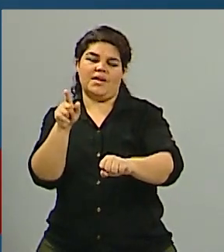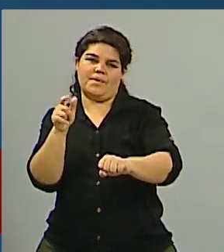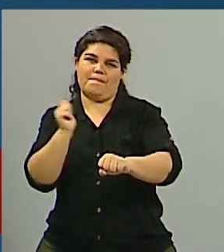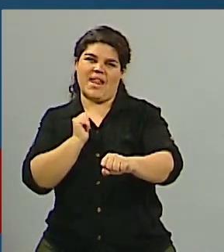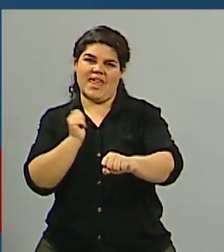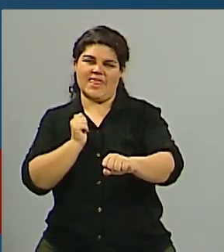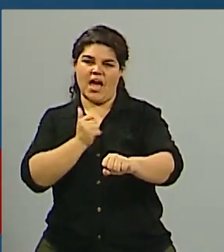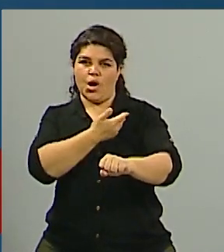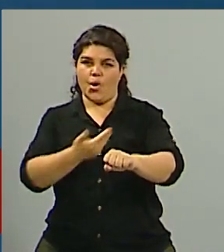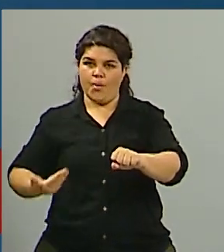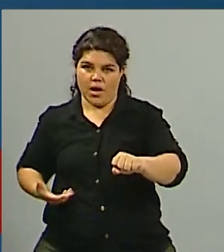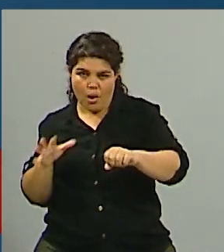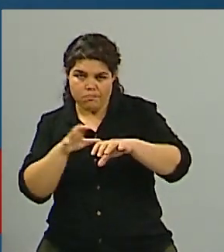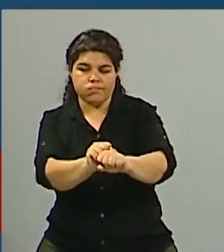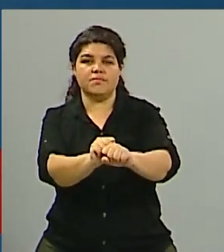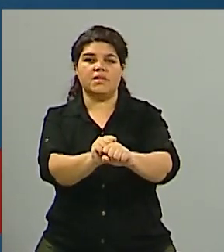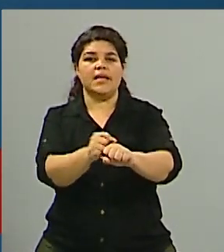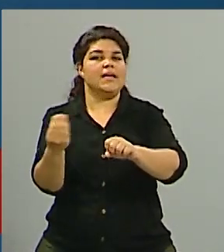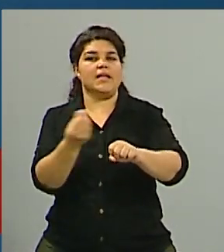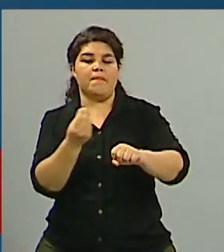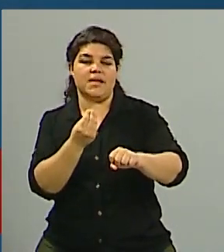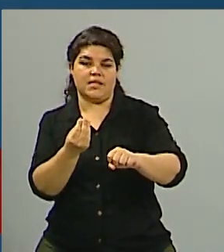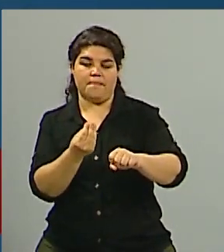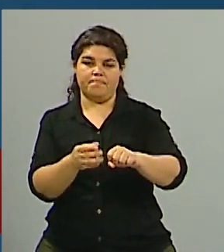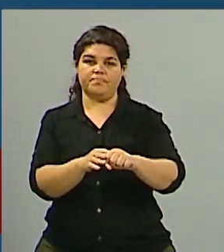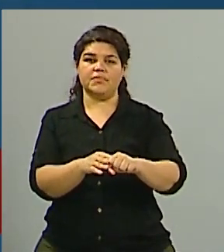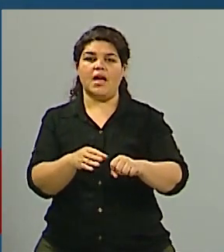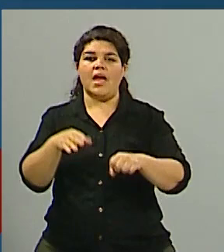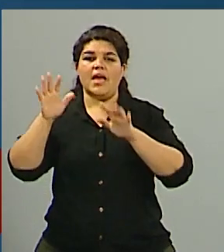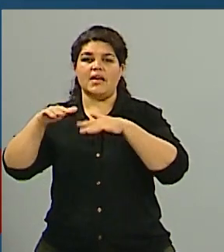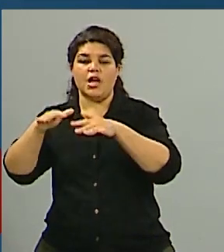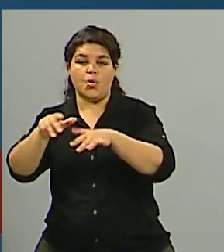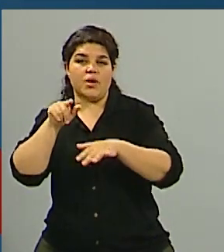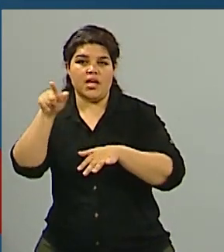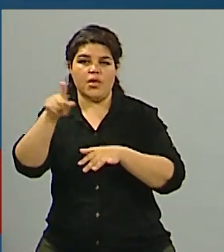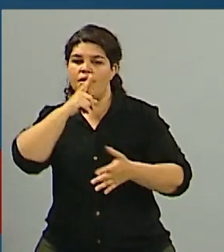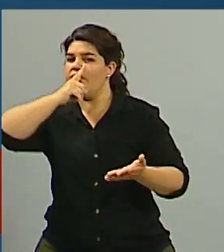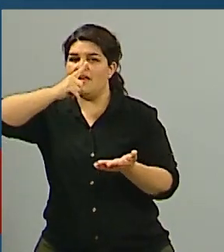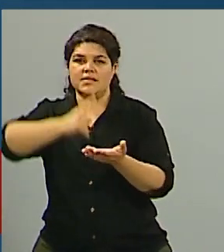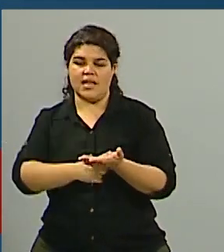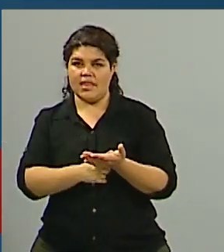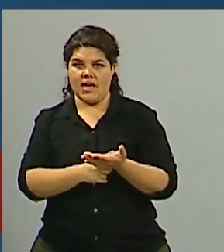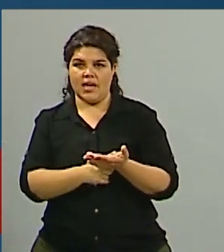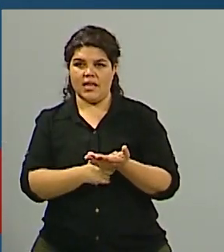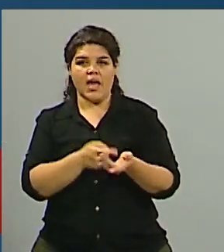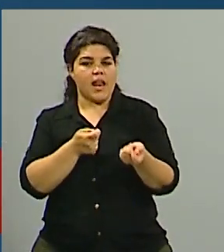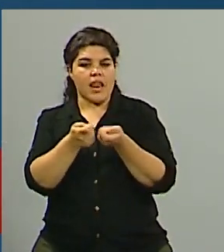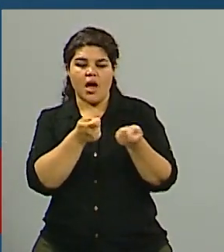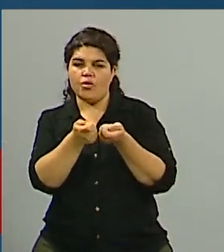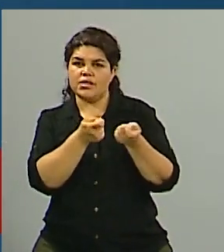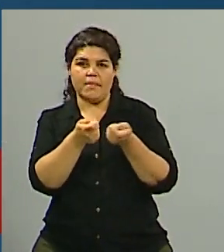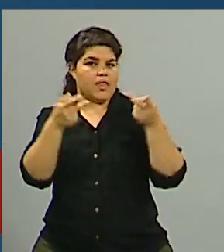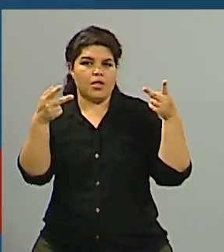militar, el Reino Unido había declarado unilateralmente el congelamiento de las negociaciones.